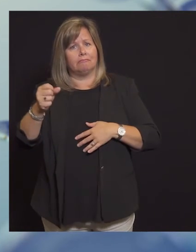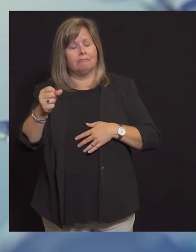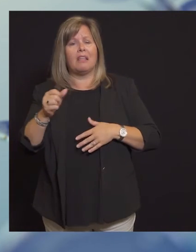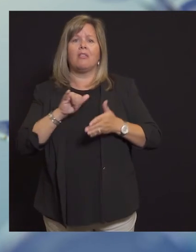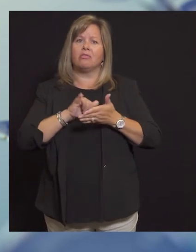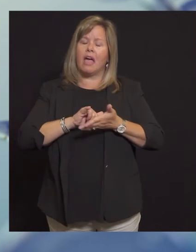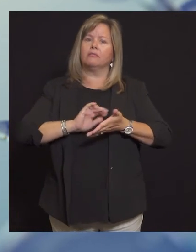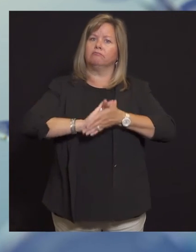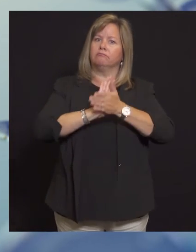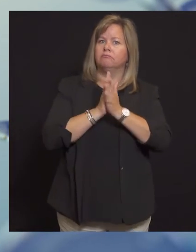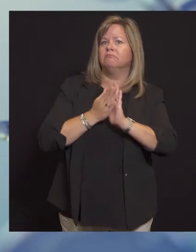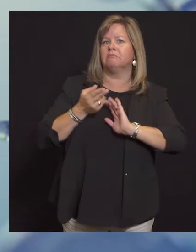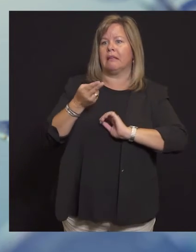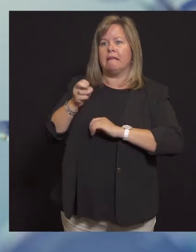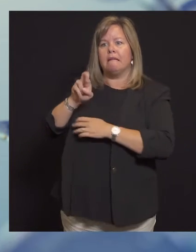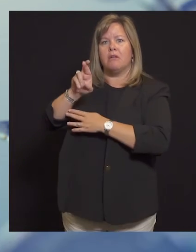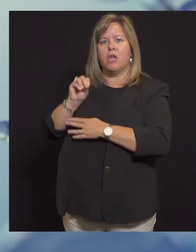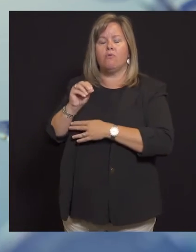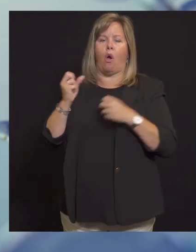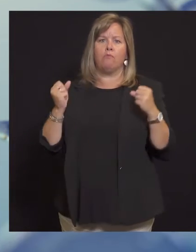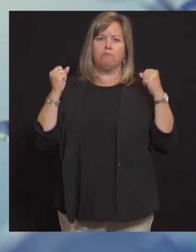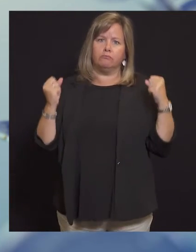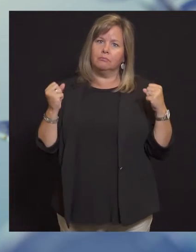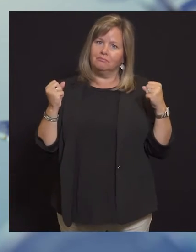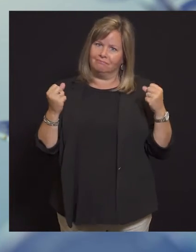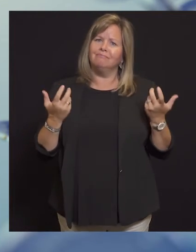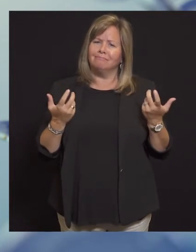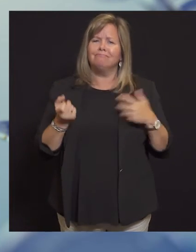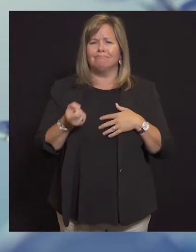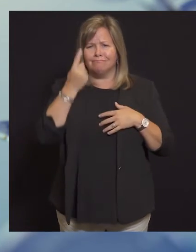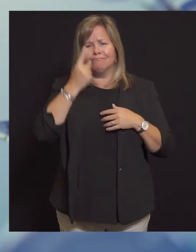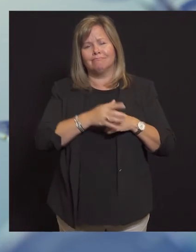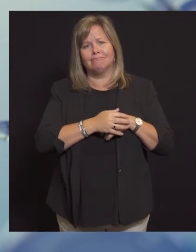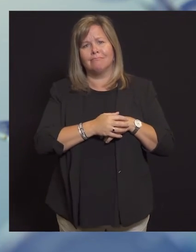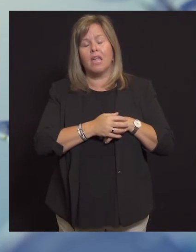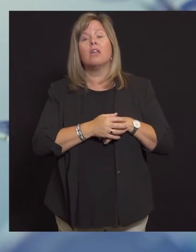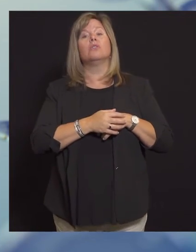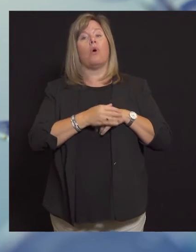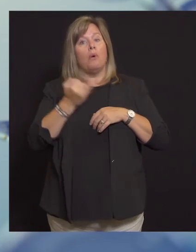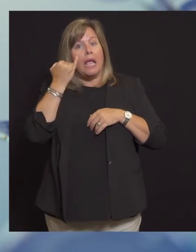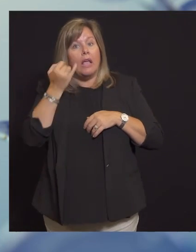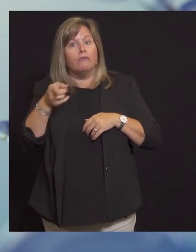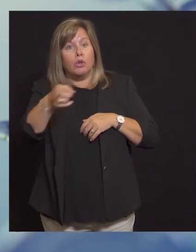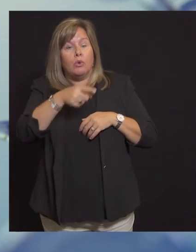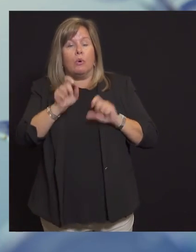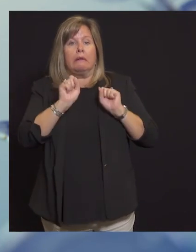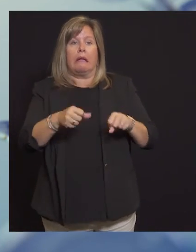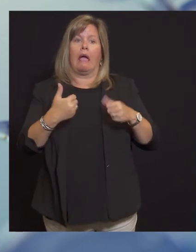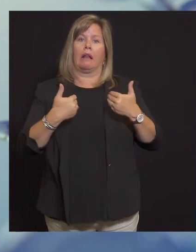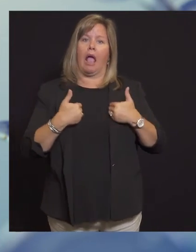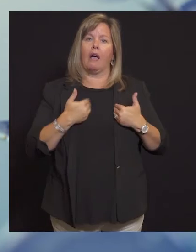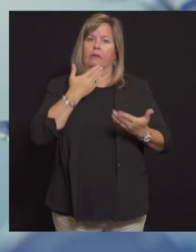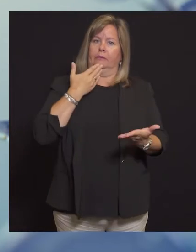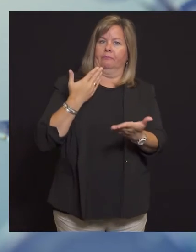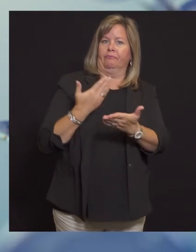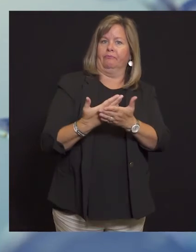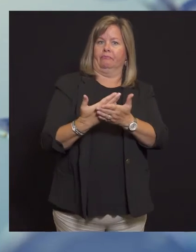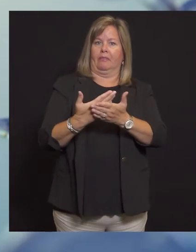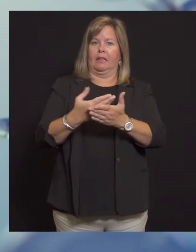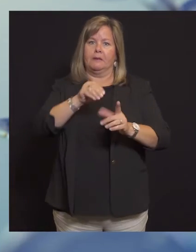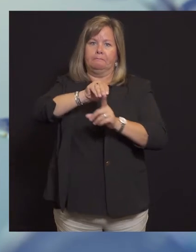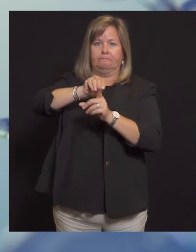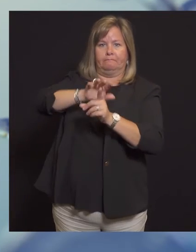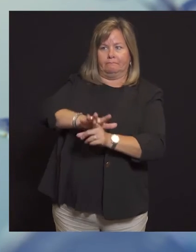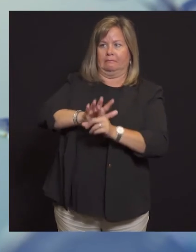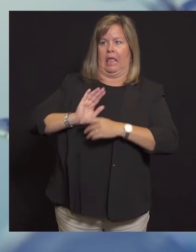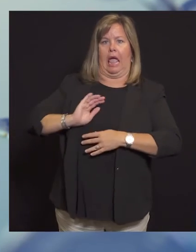eventos que usted puede haber estado esperando. Todos estos son sacrificios heroicos y no lo descaro a la ligera.